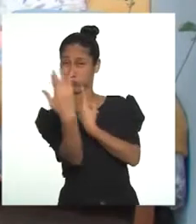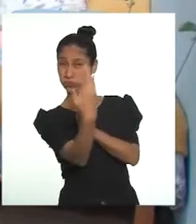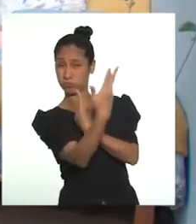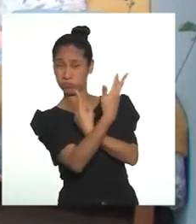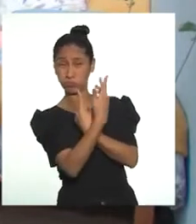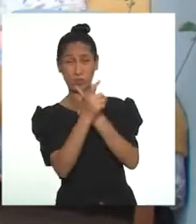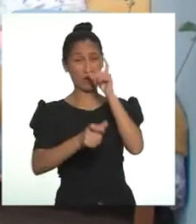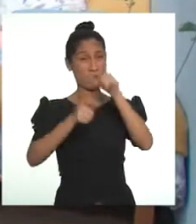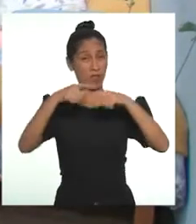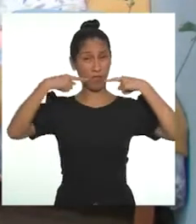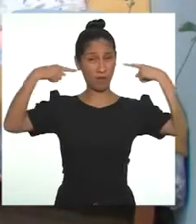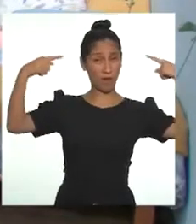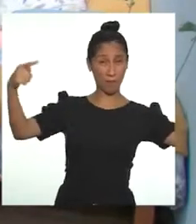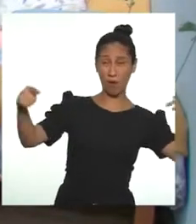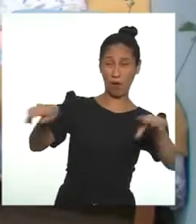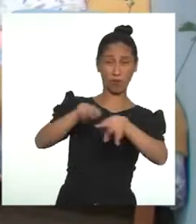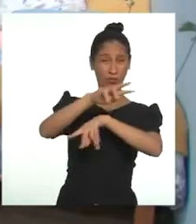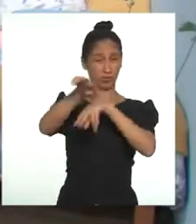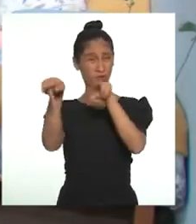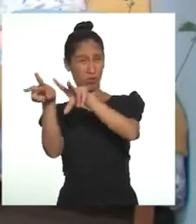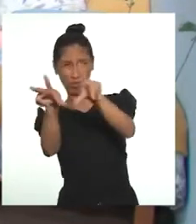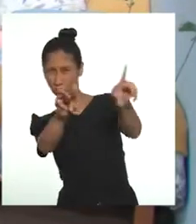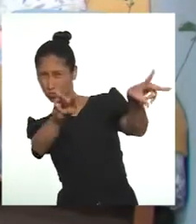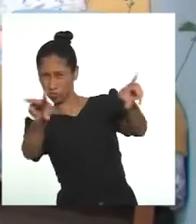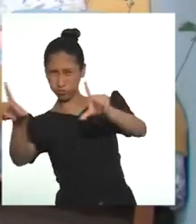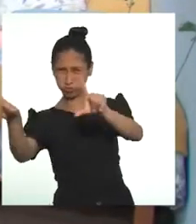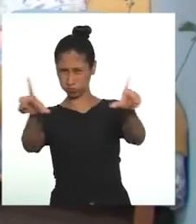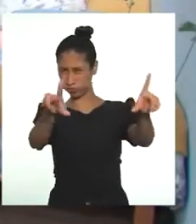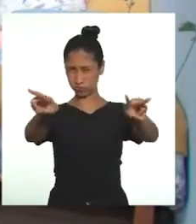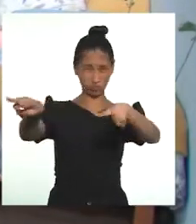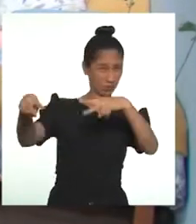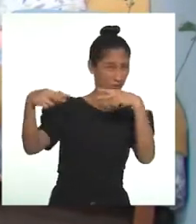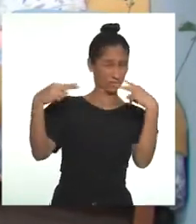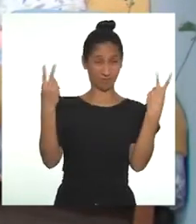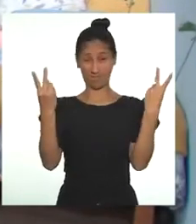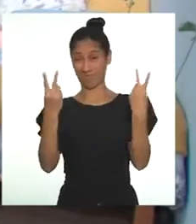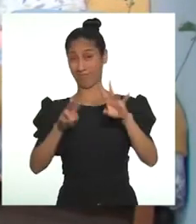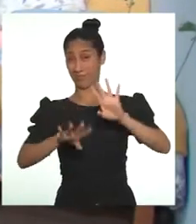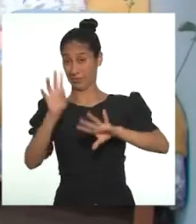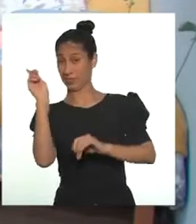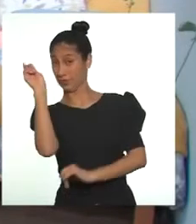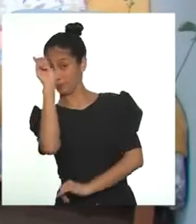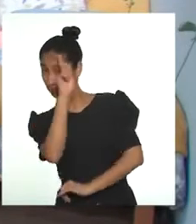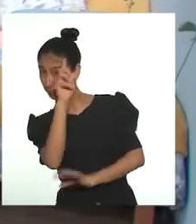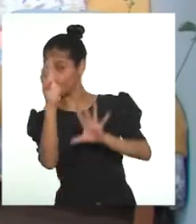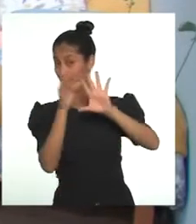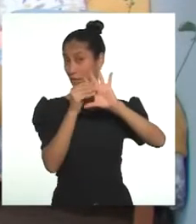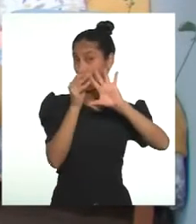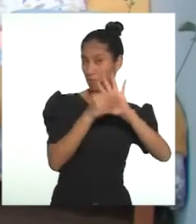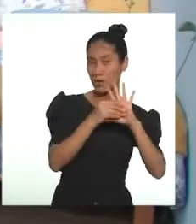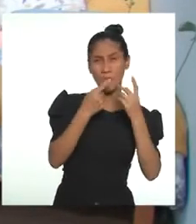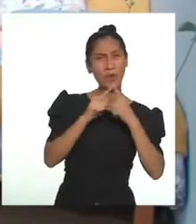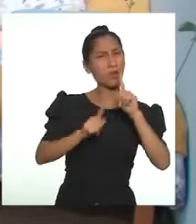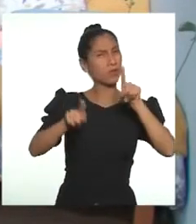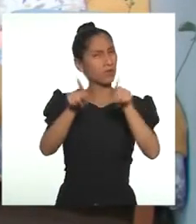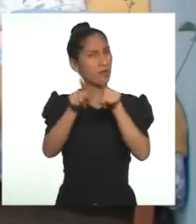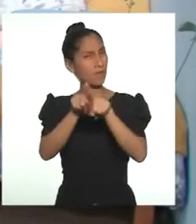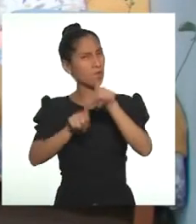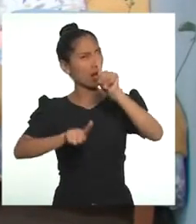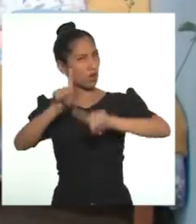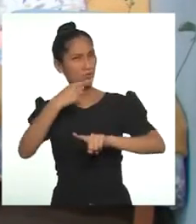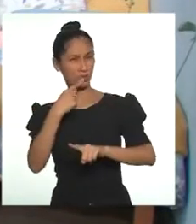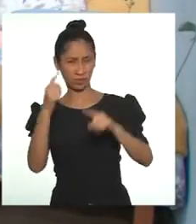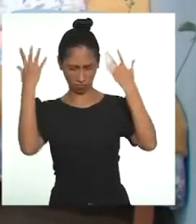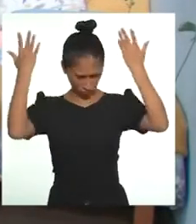influyentes del ciberespacio y de la publicidad que muestran estándares de vida imposibles de imitar. Y de productos que prometen modificar